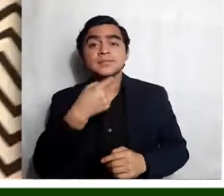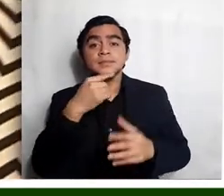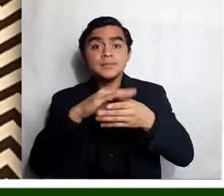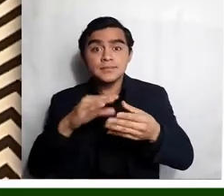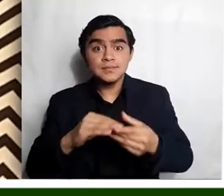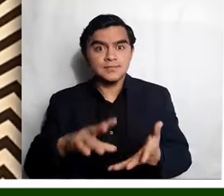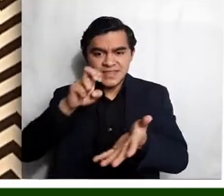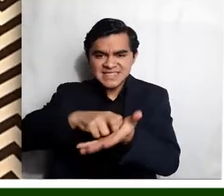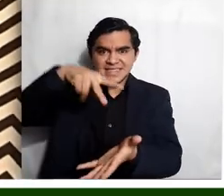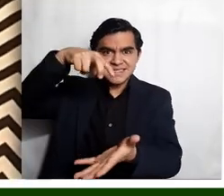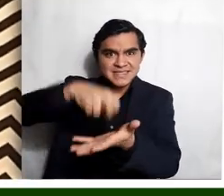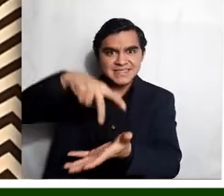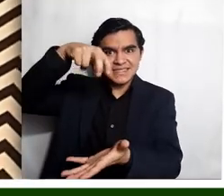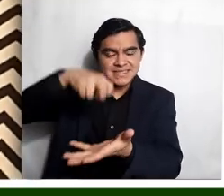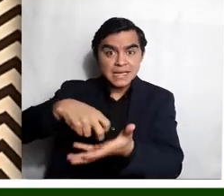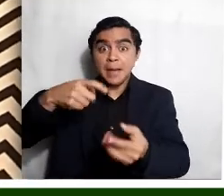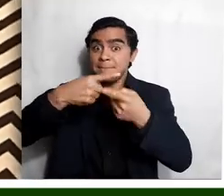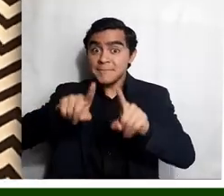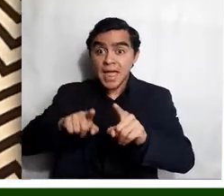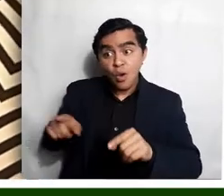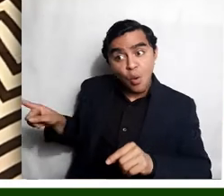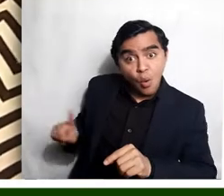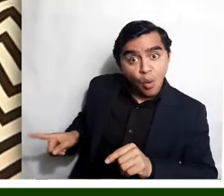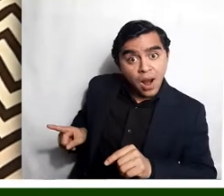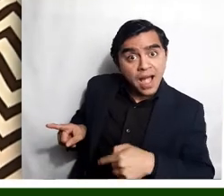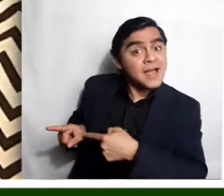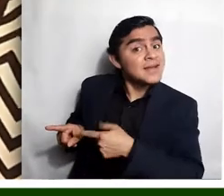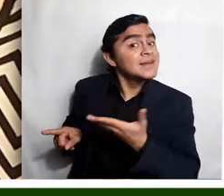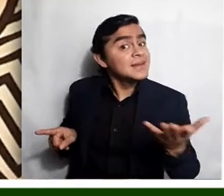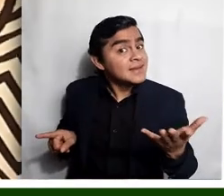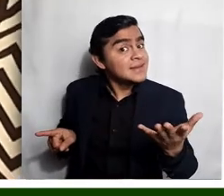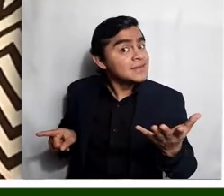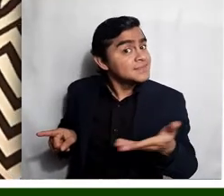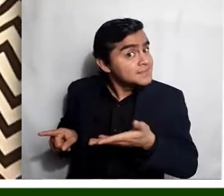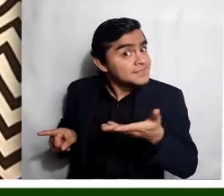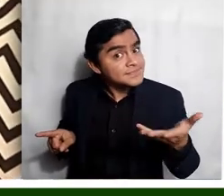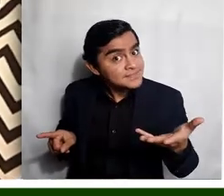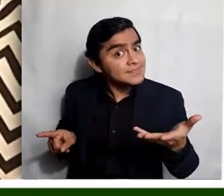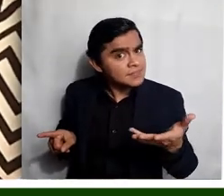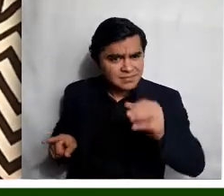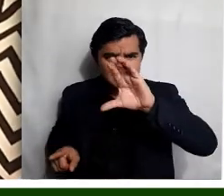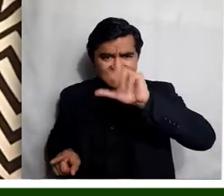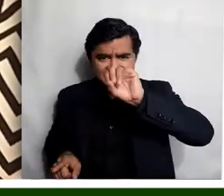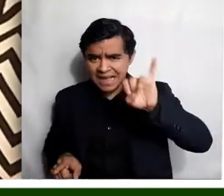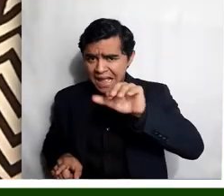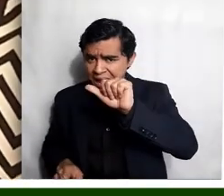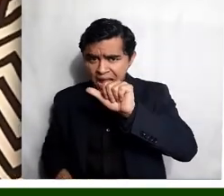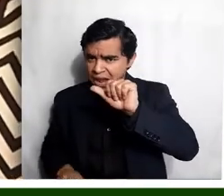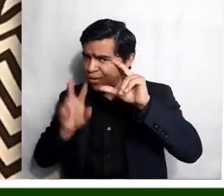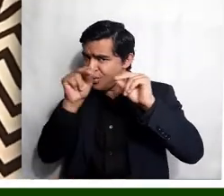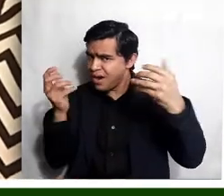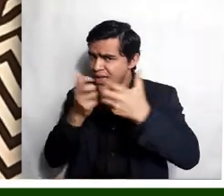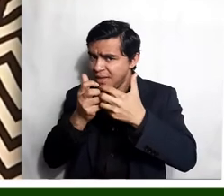salta y salta, pero la cola le caja, no se